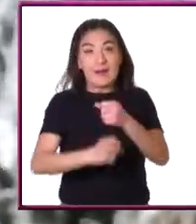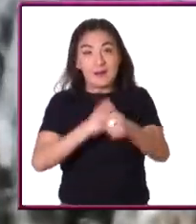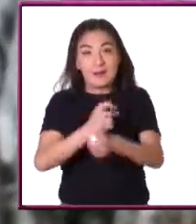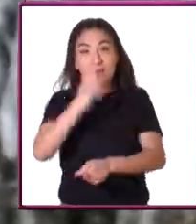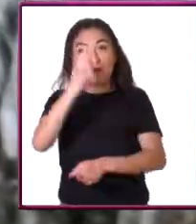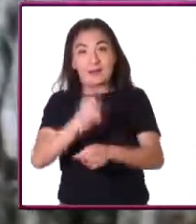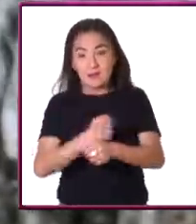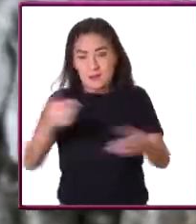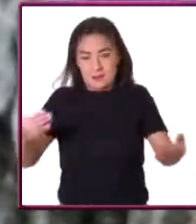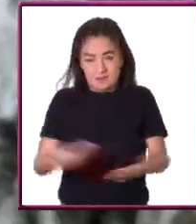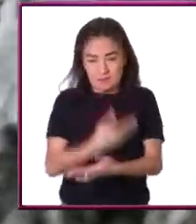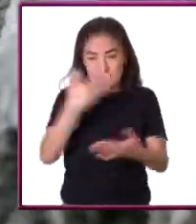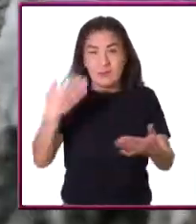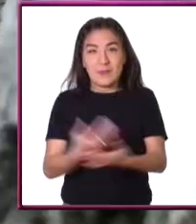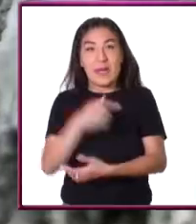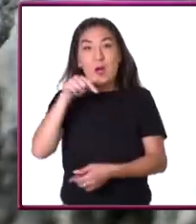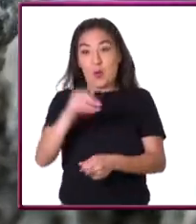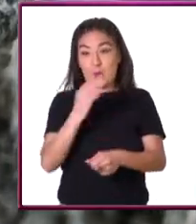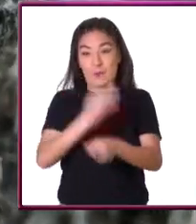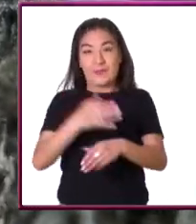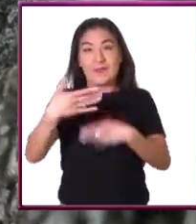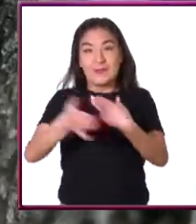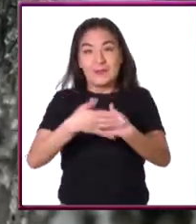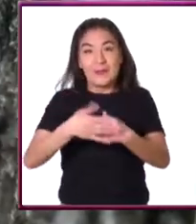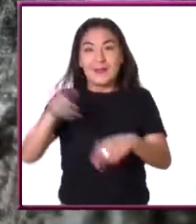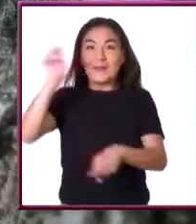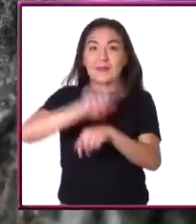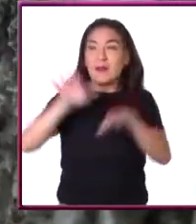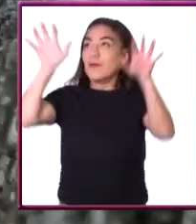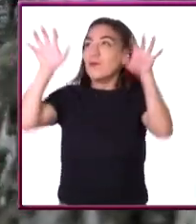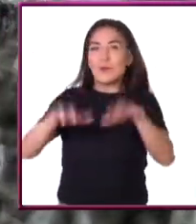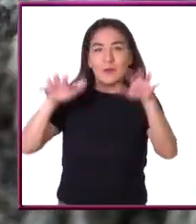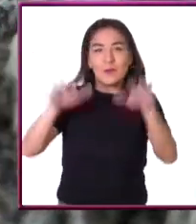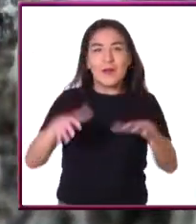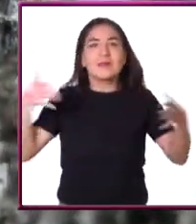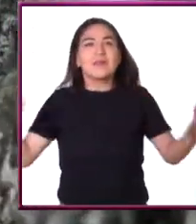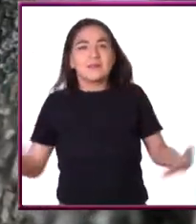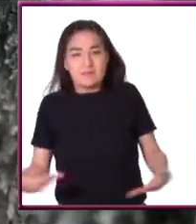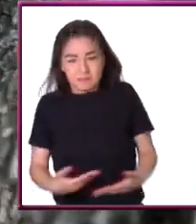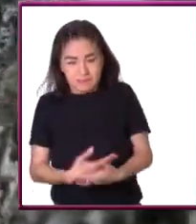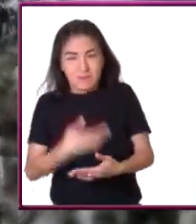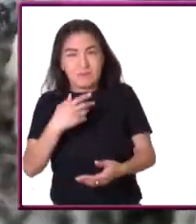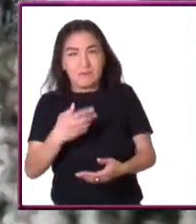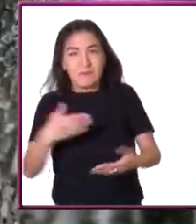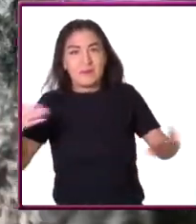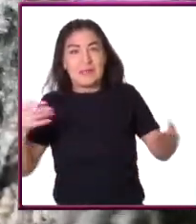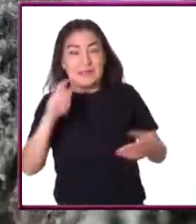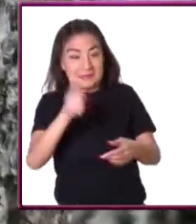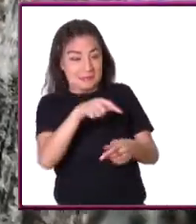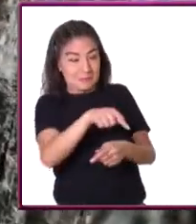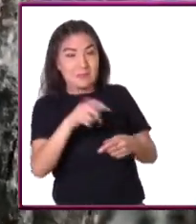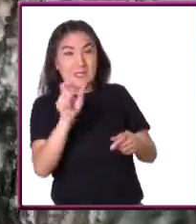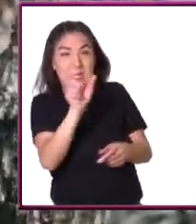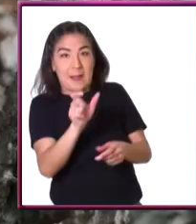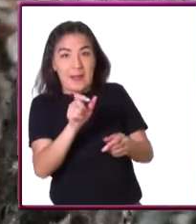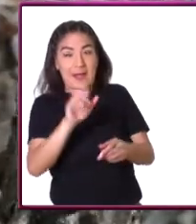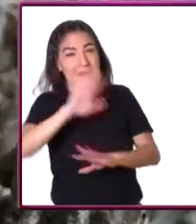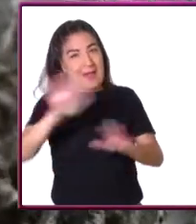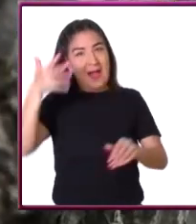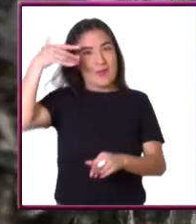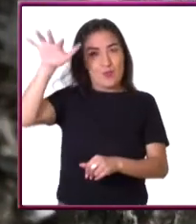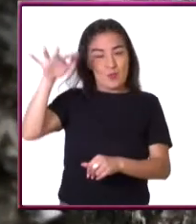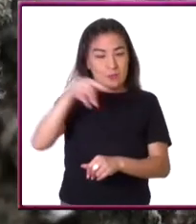saliendo, ¿no? O sea, este año en la temporada de lluvias va a salir un adulto, se va a reproducir,